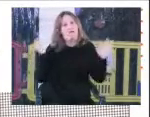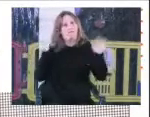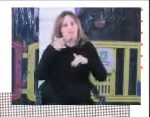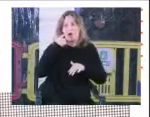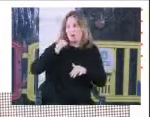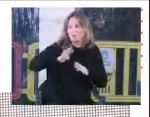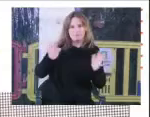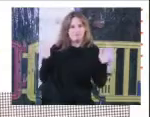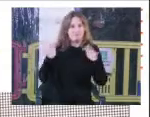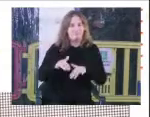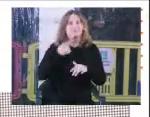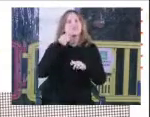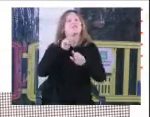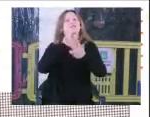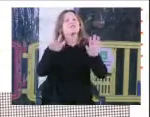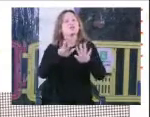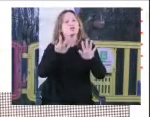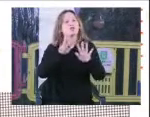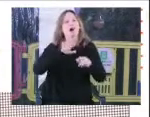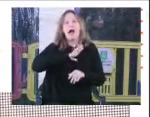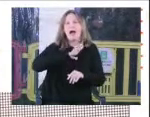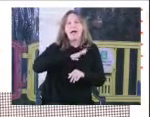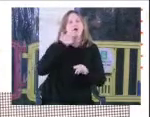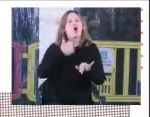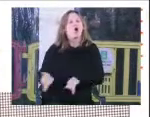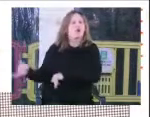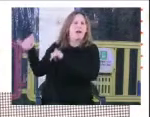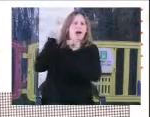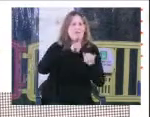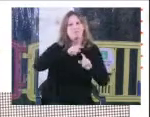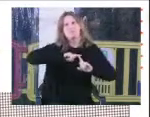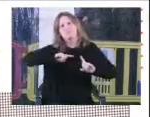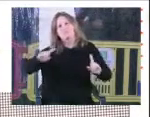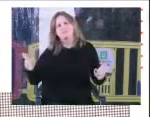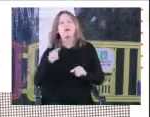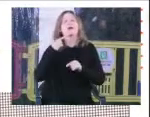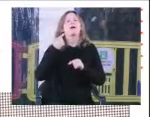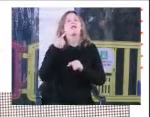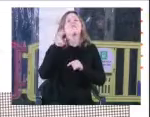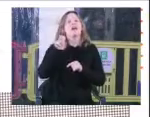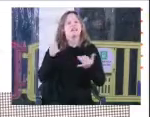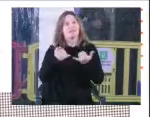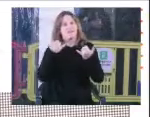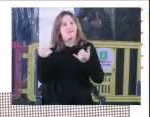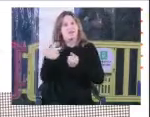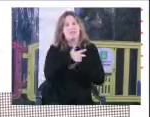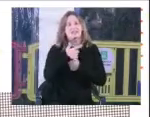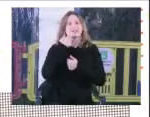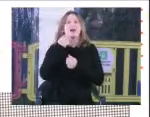y a todos ahí. El 18 hay una jornada larguísima, el 20 de 11 a 15 vamos a estar